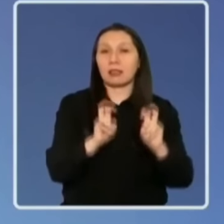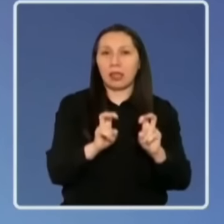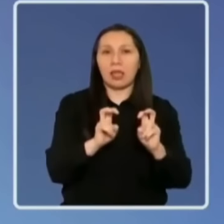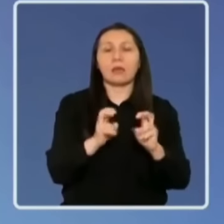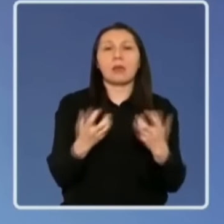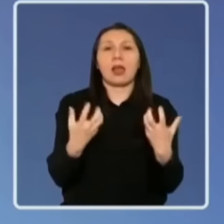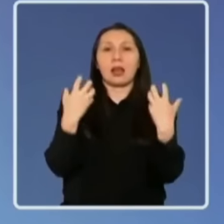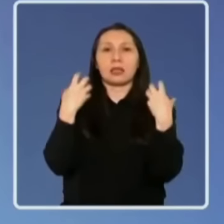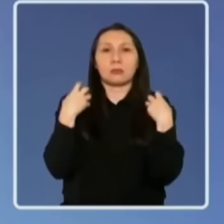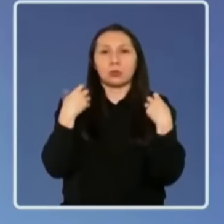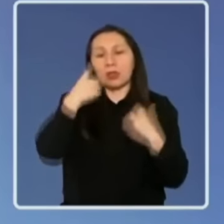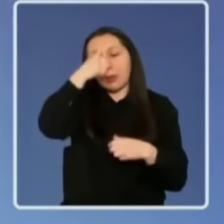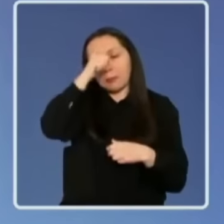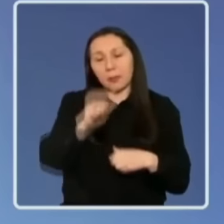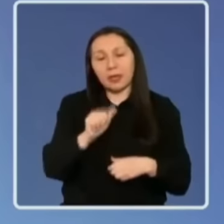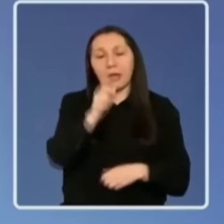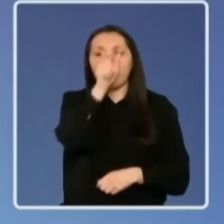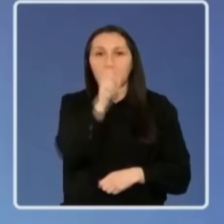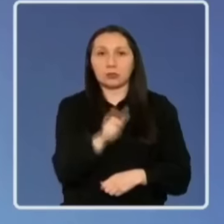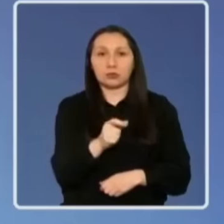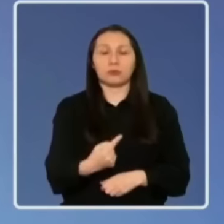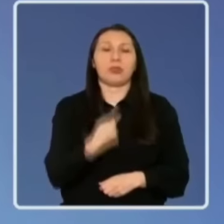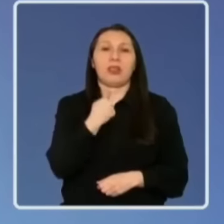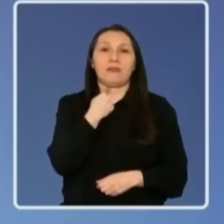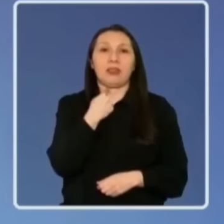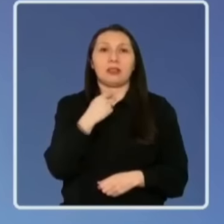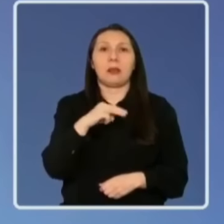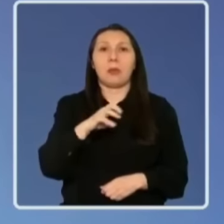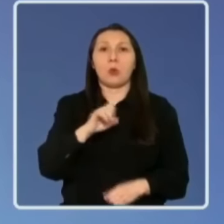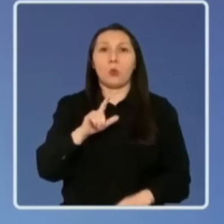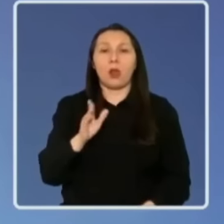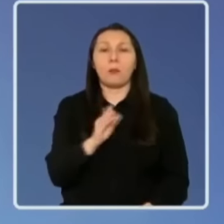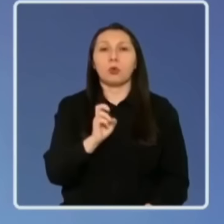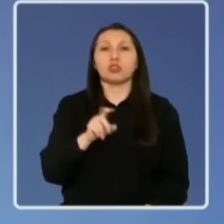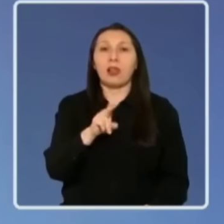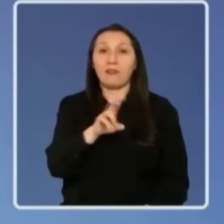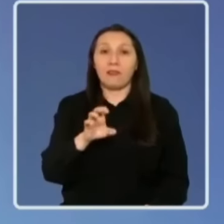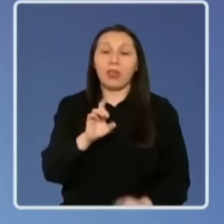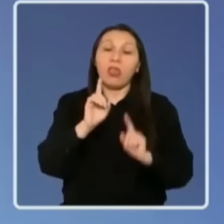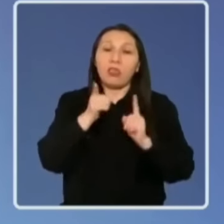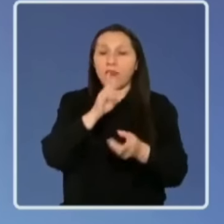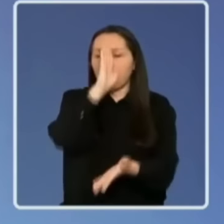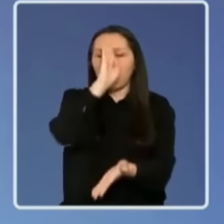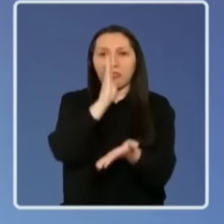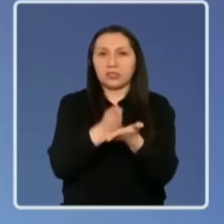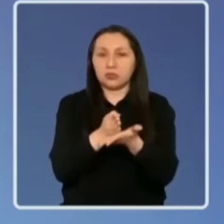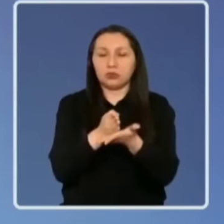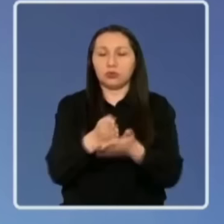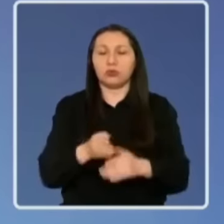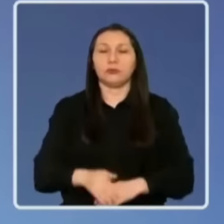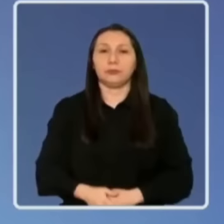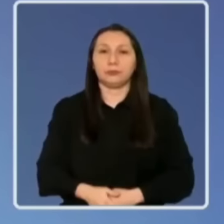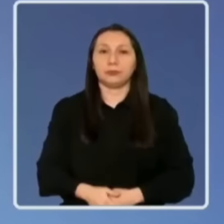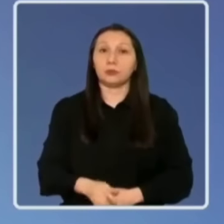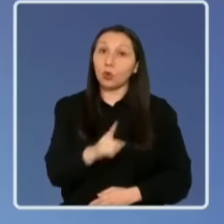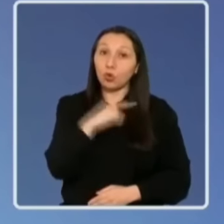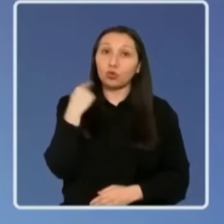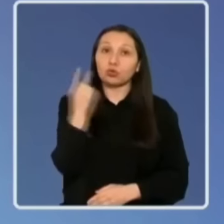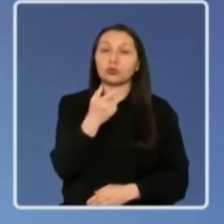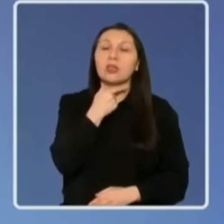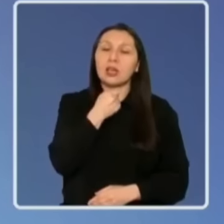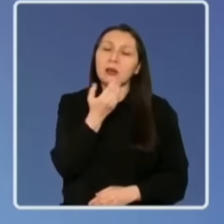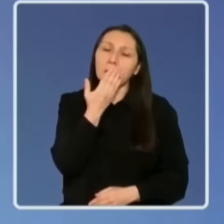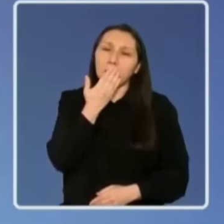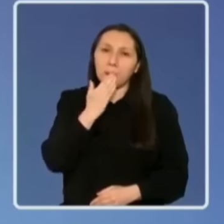régimen de responsabilidad penal personal que afecta a Manuel Monsalve quienes deberán tomar la decisión. Nosotros hemos creído